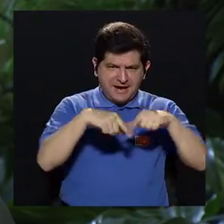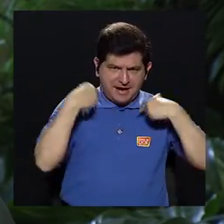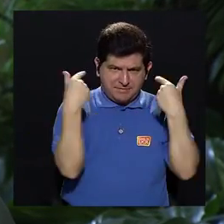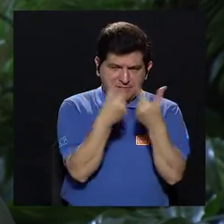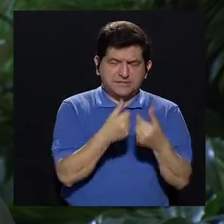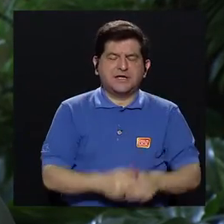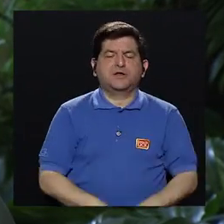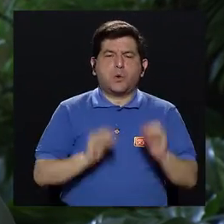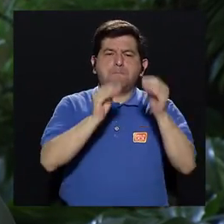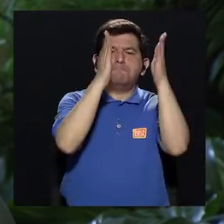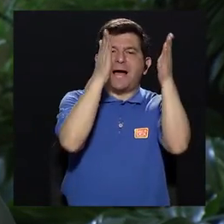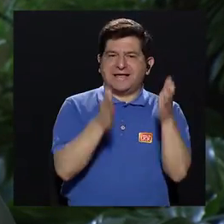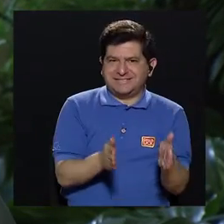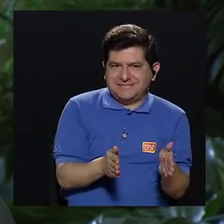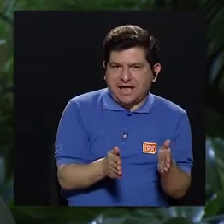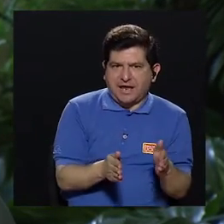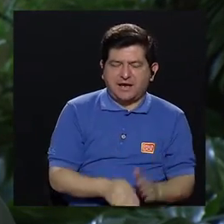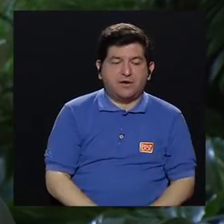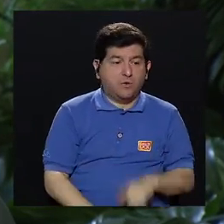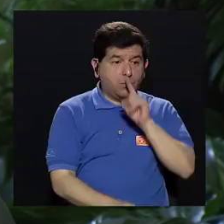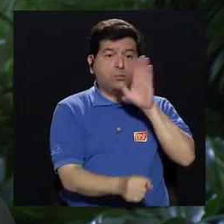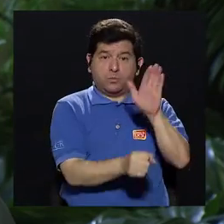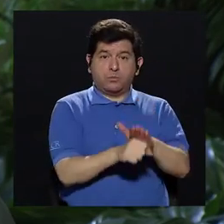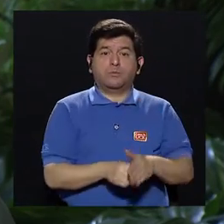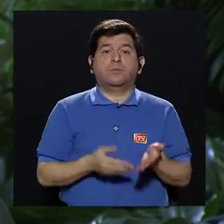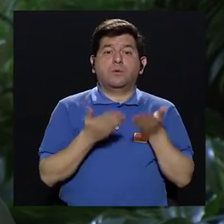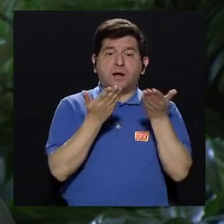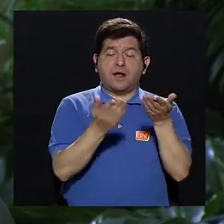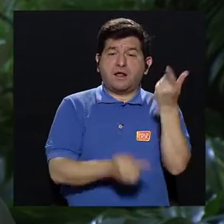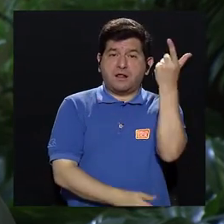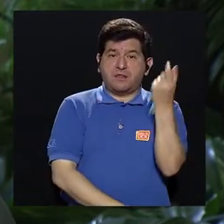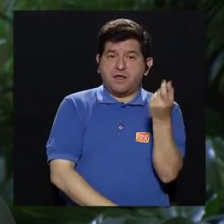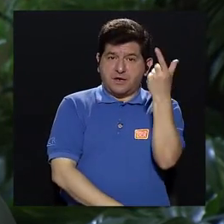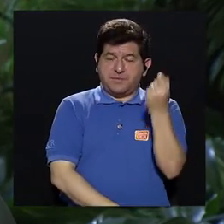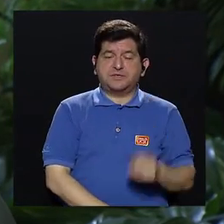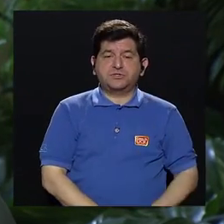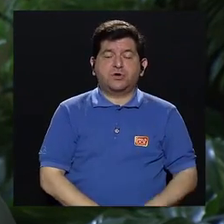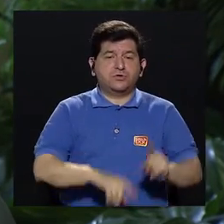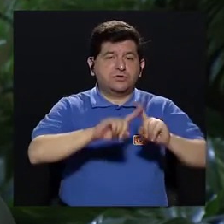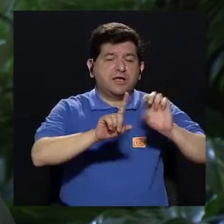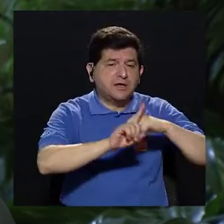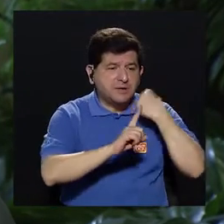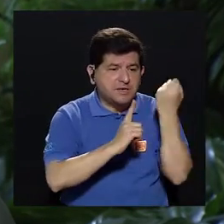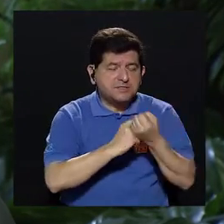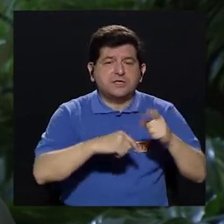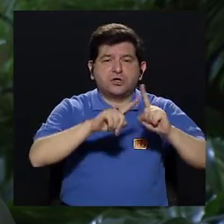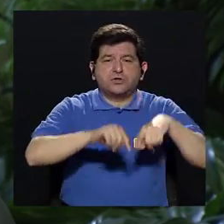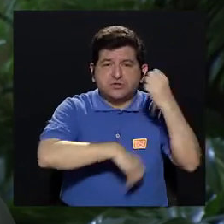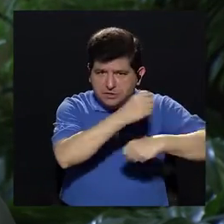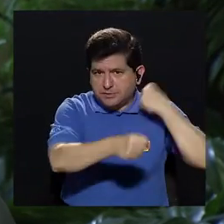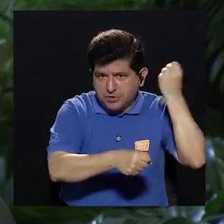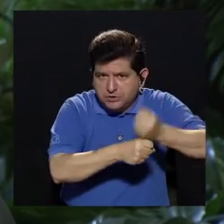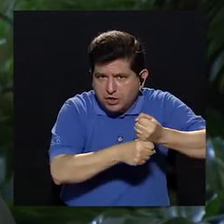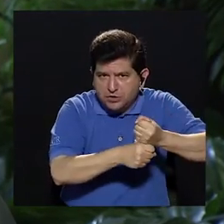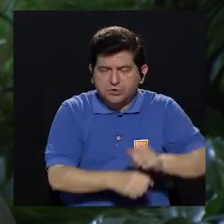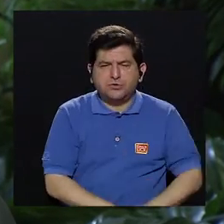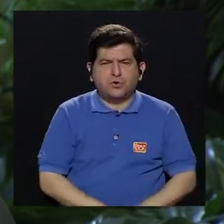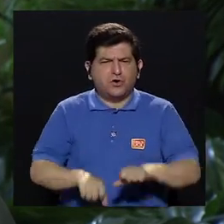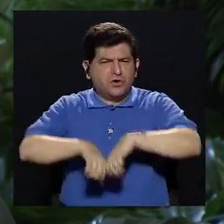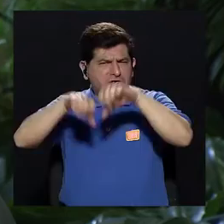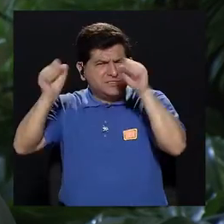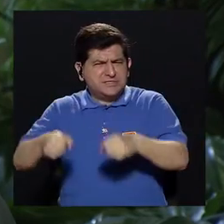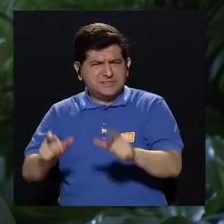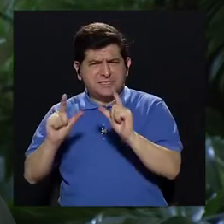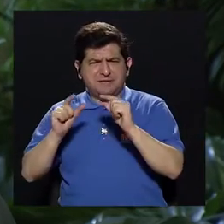colectiva del magisterio se compromete a darle una pensión en ciertas condiciones a cierta edad. Eso en un